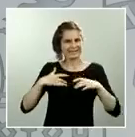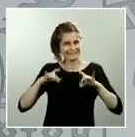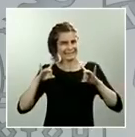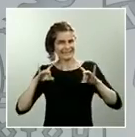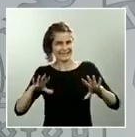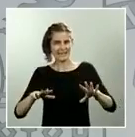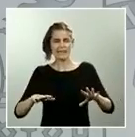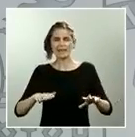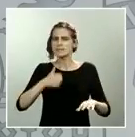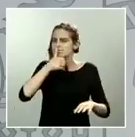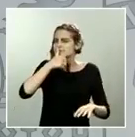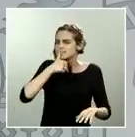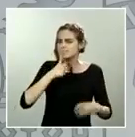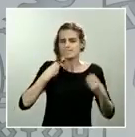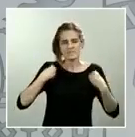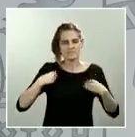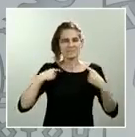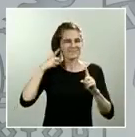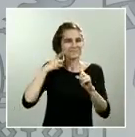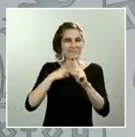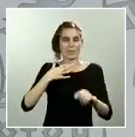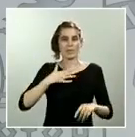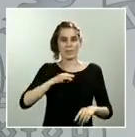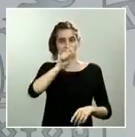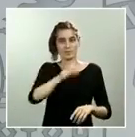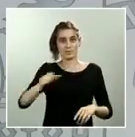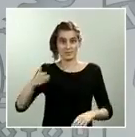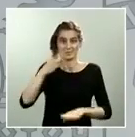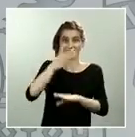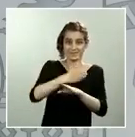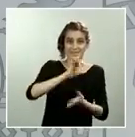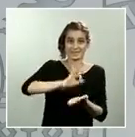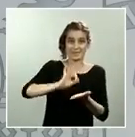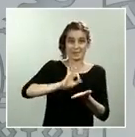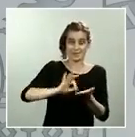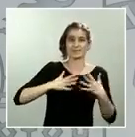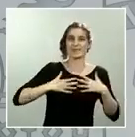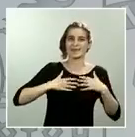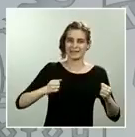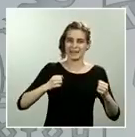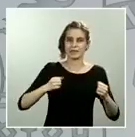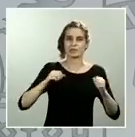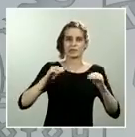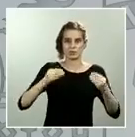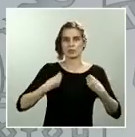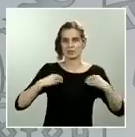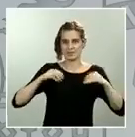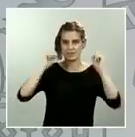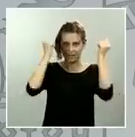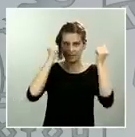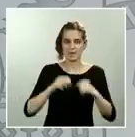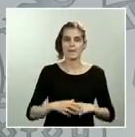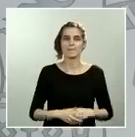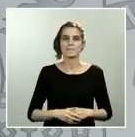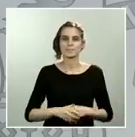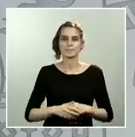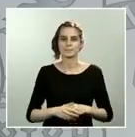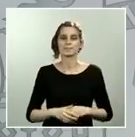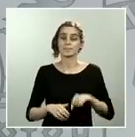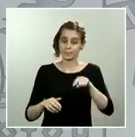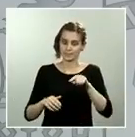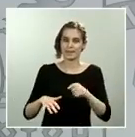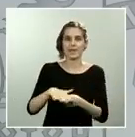que acuden a nuestro servicio y por otra parte las áreas económicas, las áreas sociales